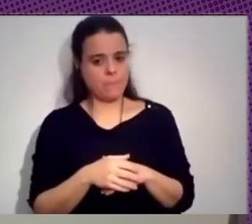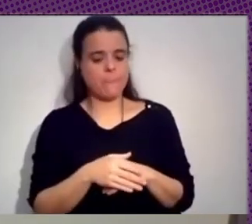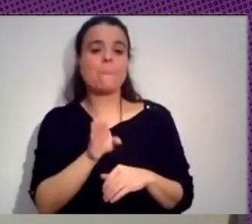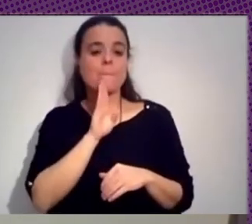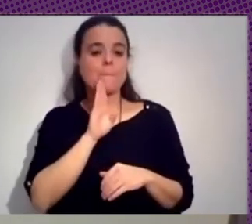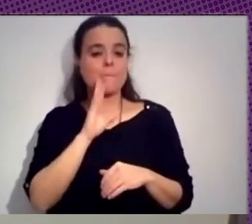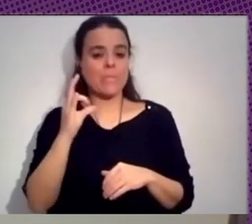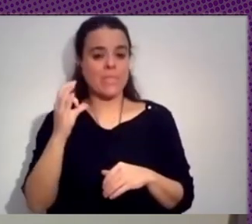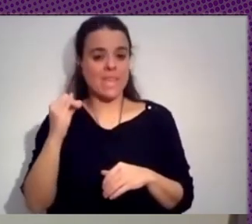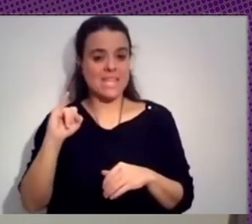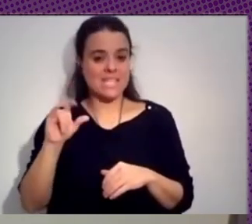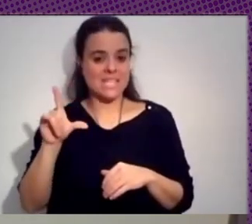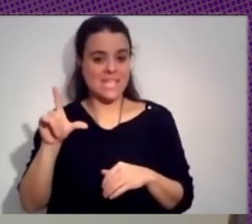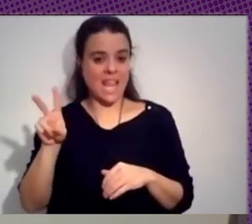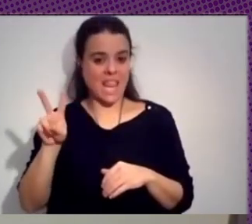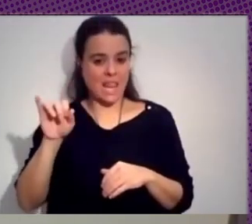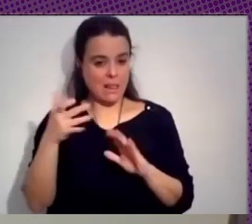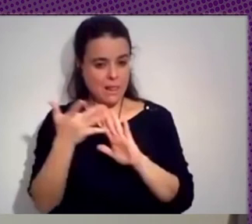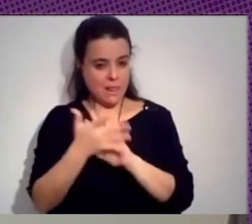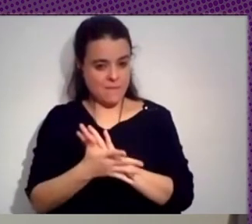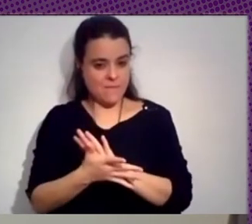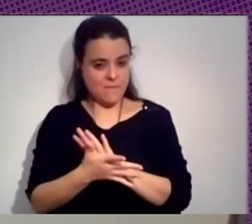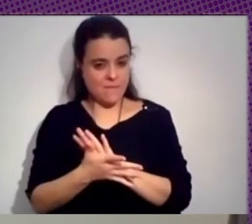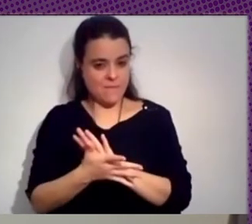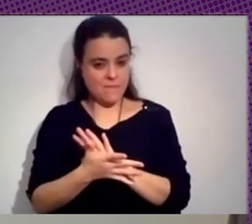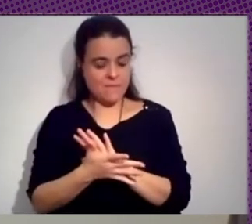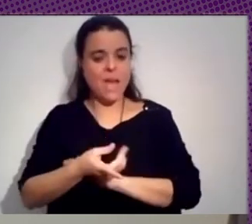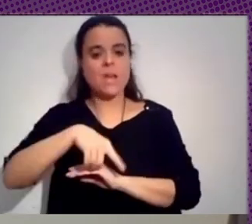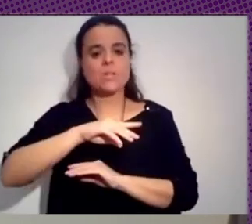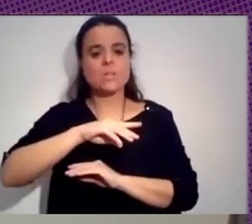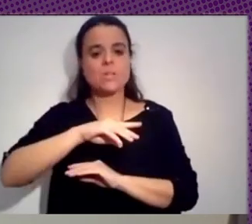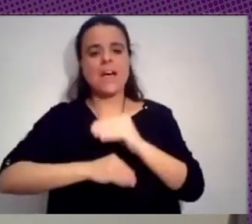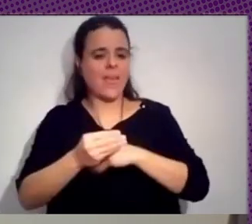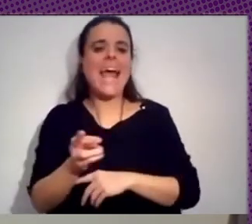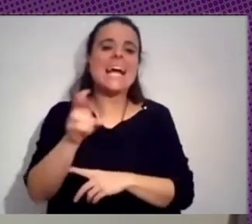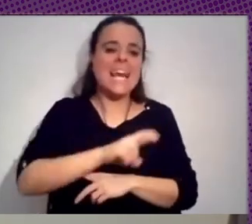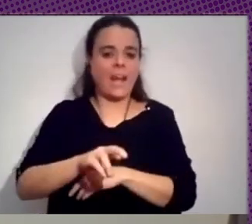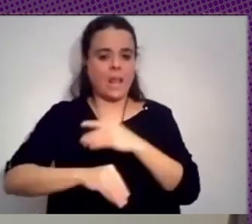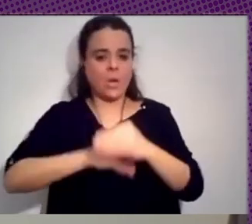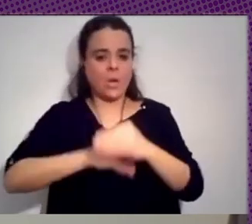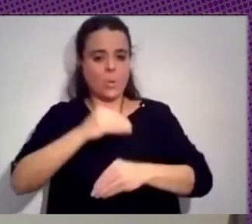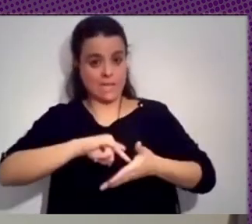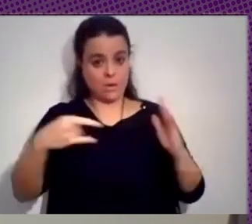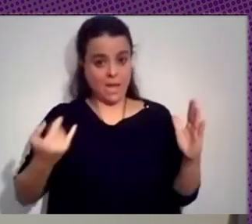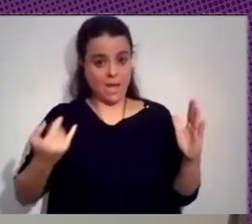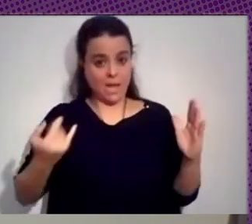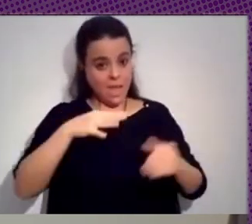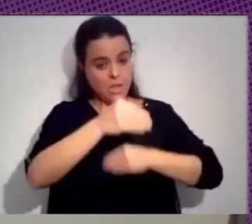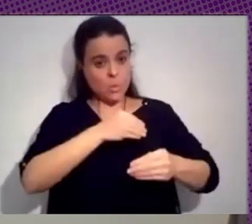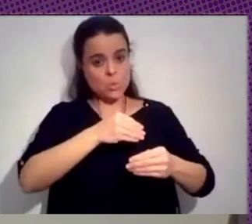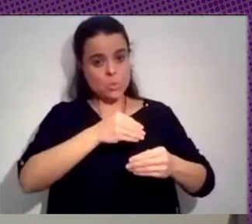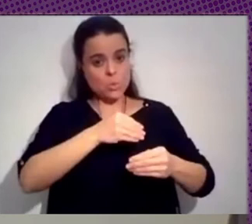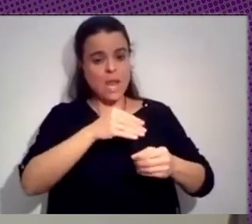Silvia hace un momento y que se expuso, es reutilizar tecnología que se usa en el campo de ciberseguridad